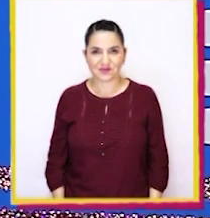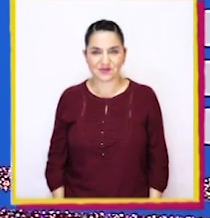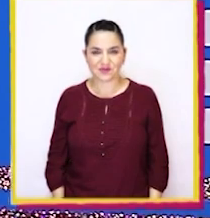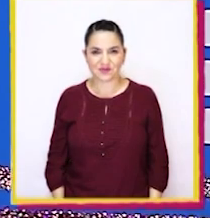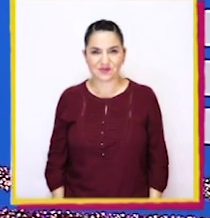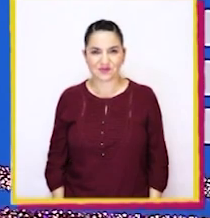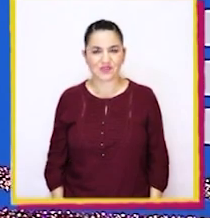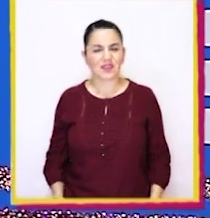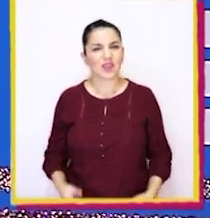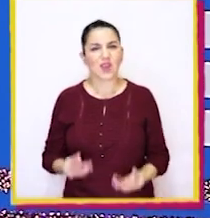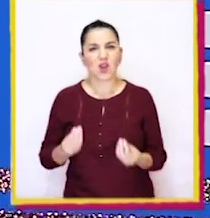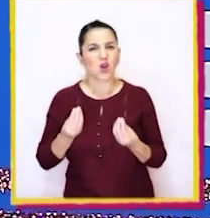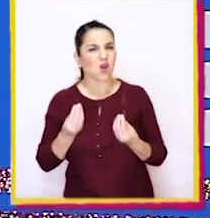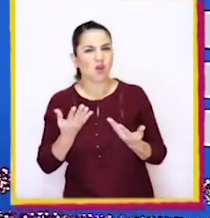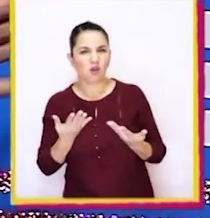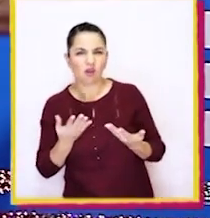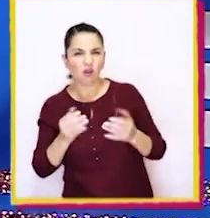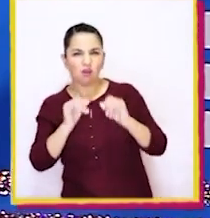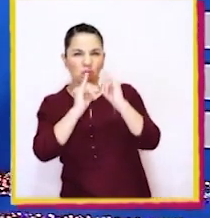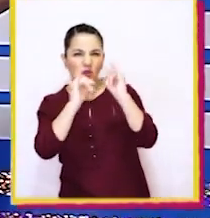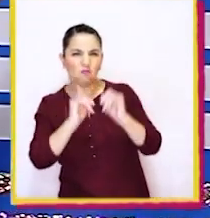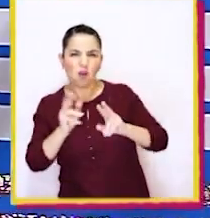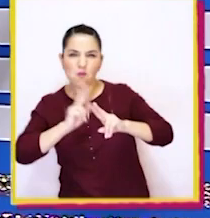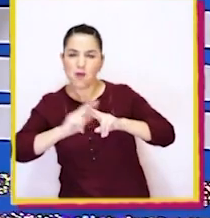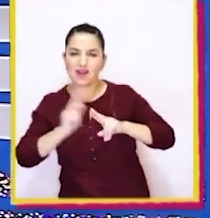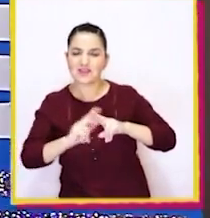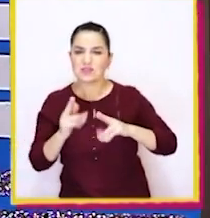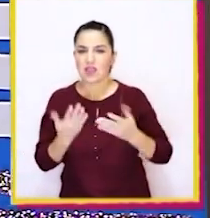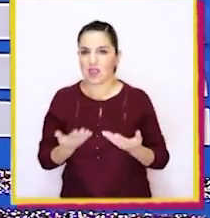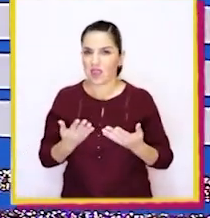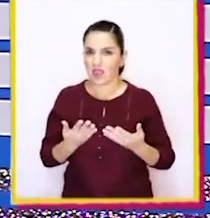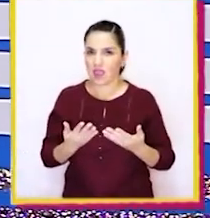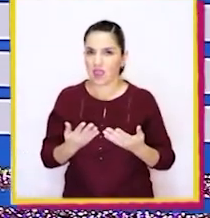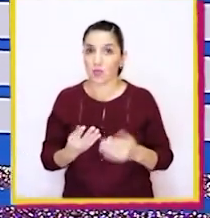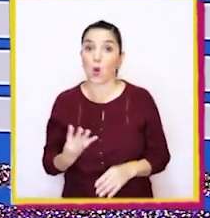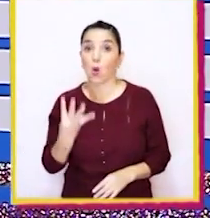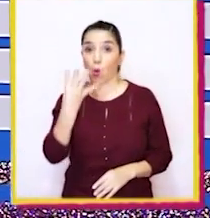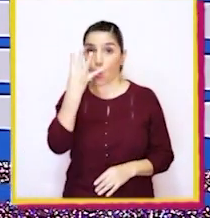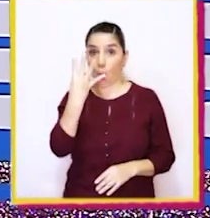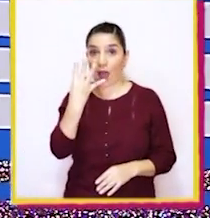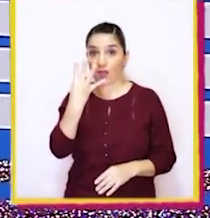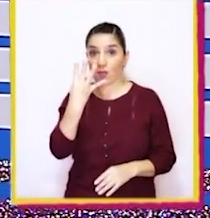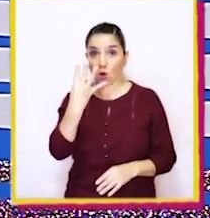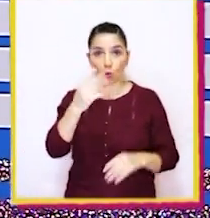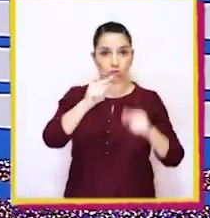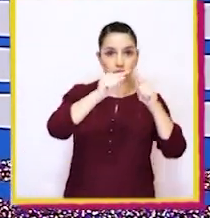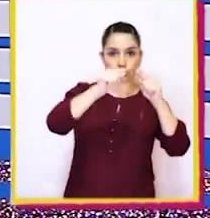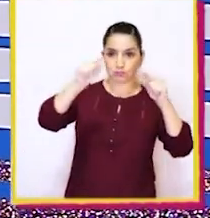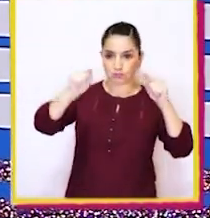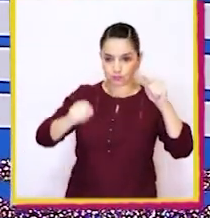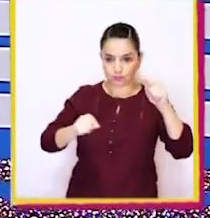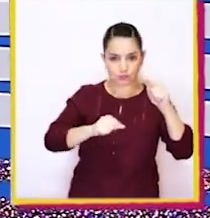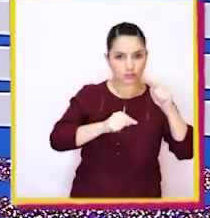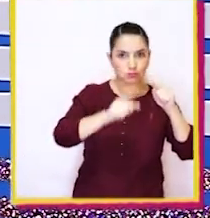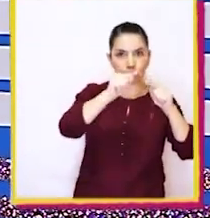¿Cómo se llamará esta figura que estoy armando si tiene cuatro lados?